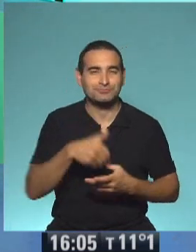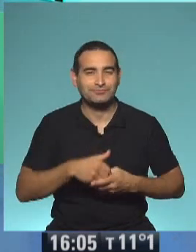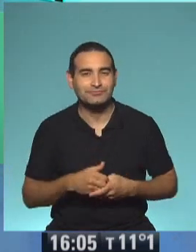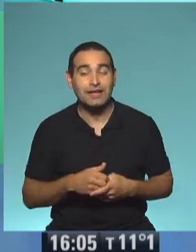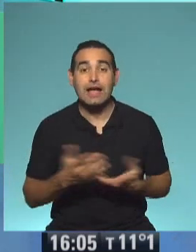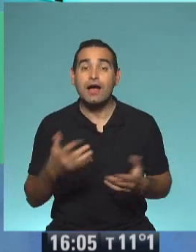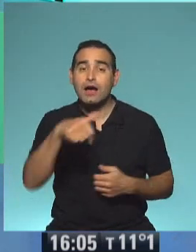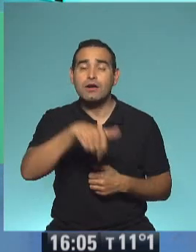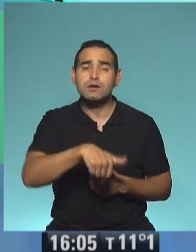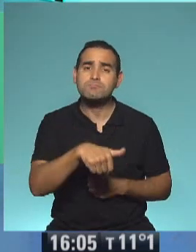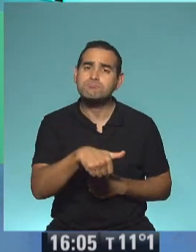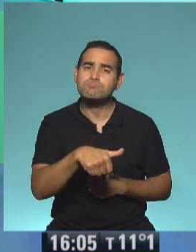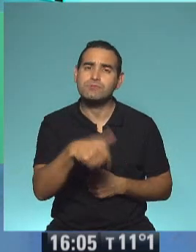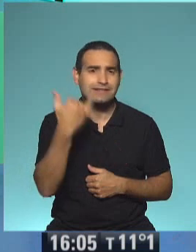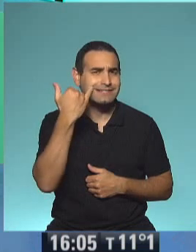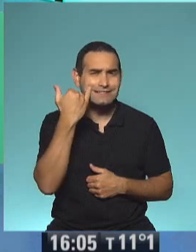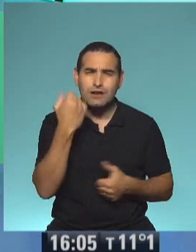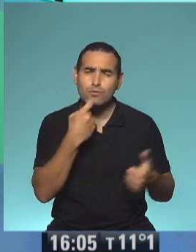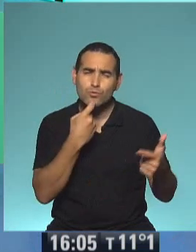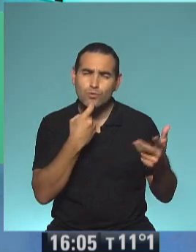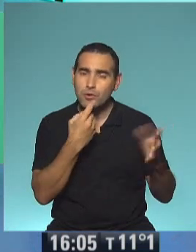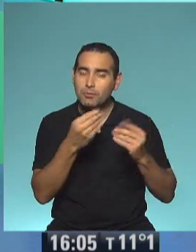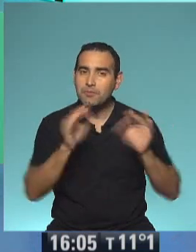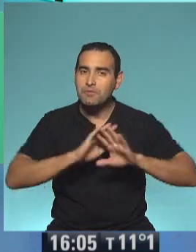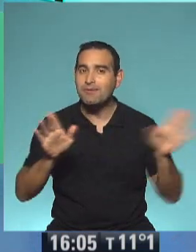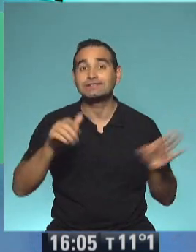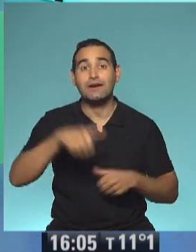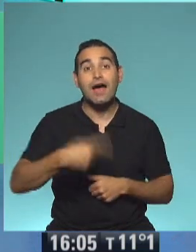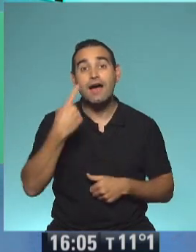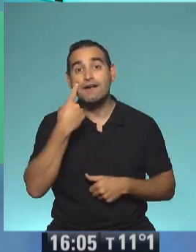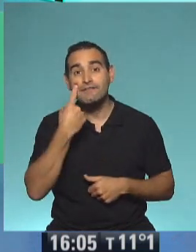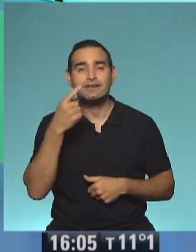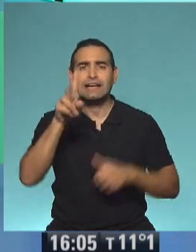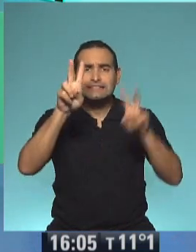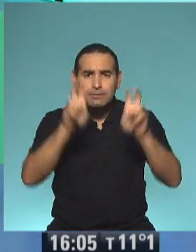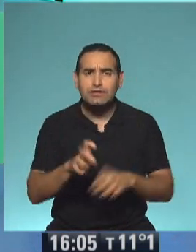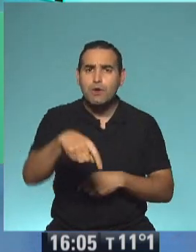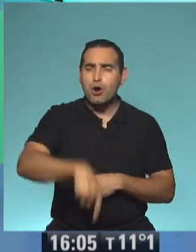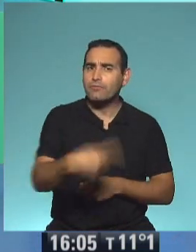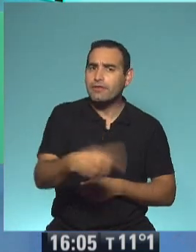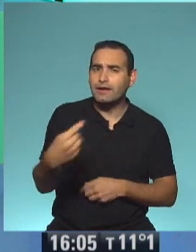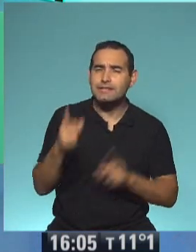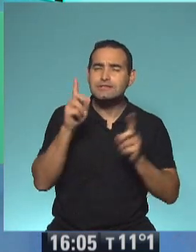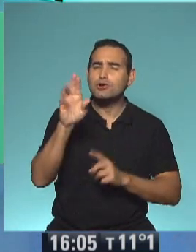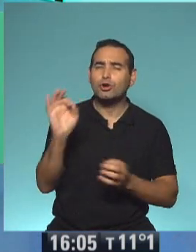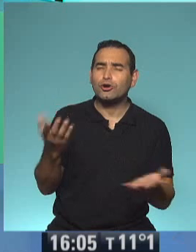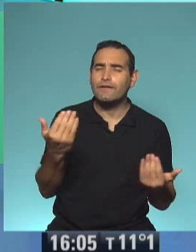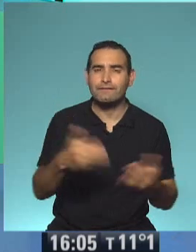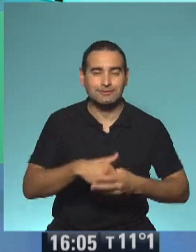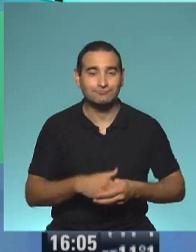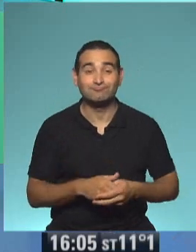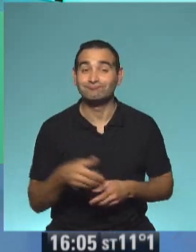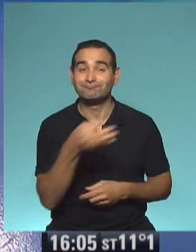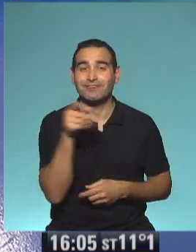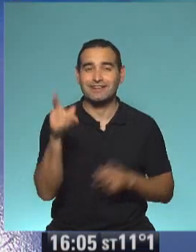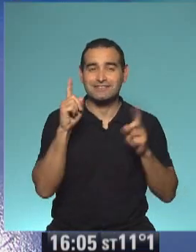Entonces, ahora que pudimos sacarnos todas estas dudas, ¿qué te parece, Agustina? Y vemos los temas que nos tiene preparados el señor Ro para el día de hoy. Muy bien, ahí